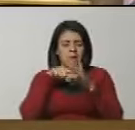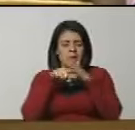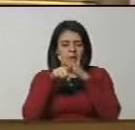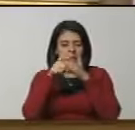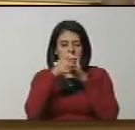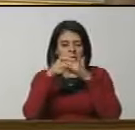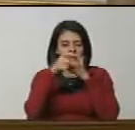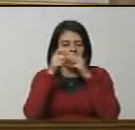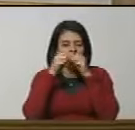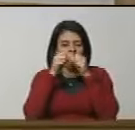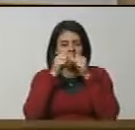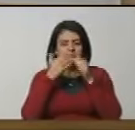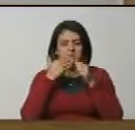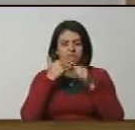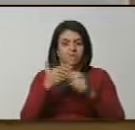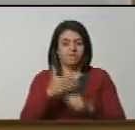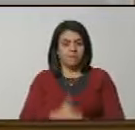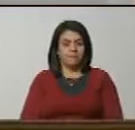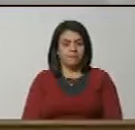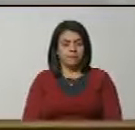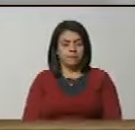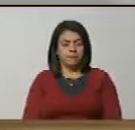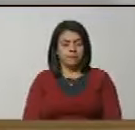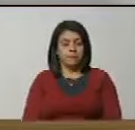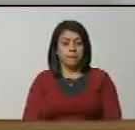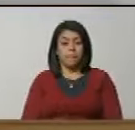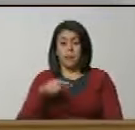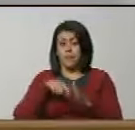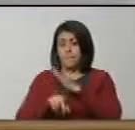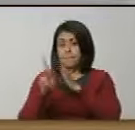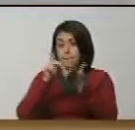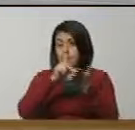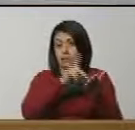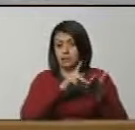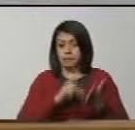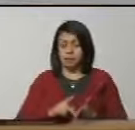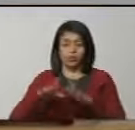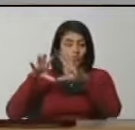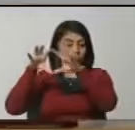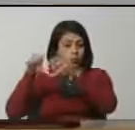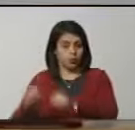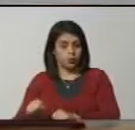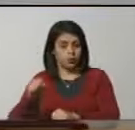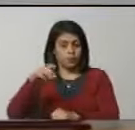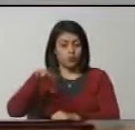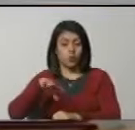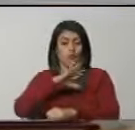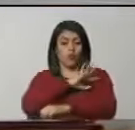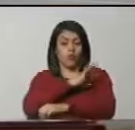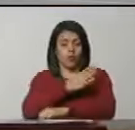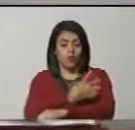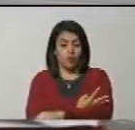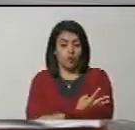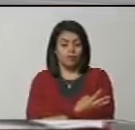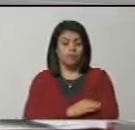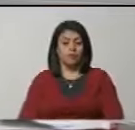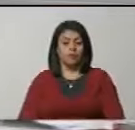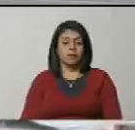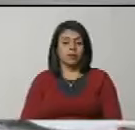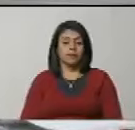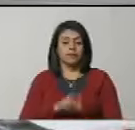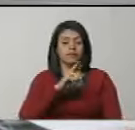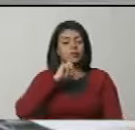solicitaran la intervención de una fuerza multilateral conformada por